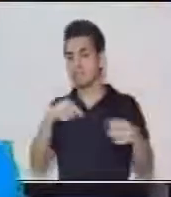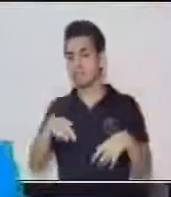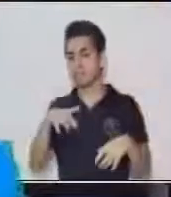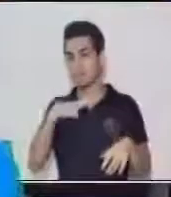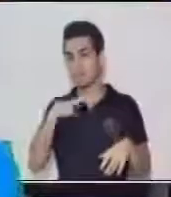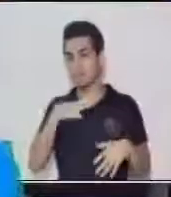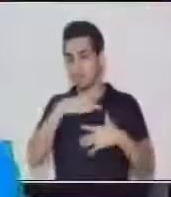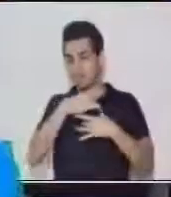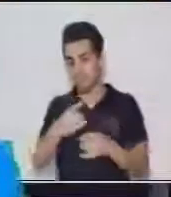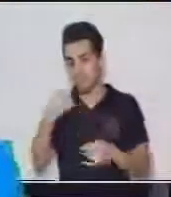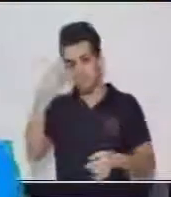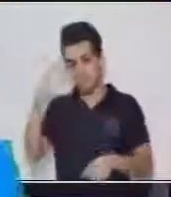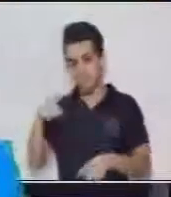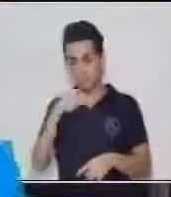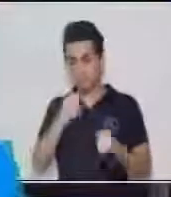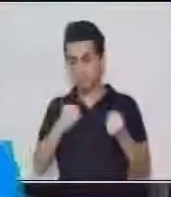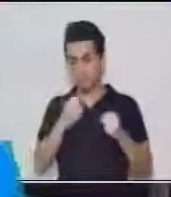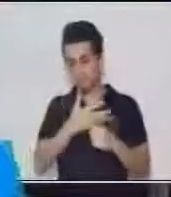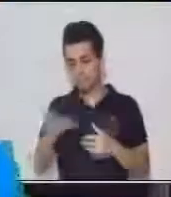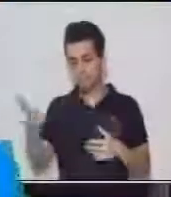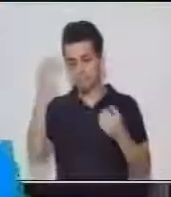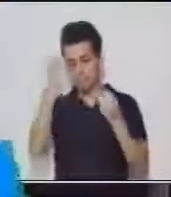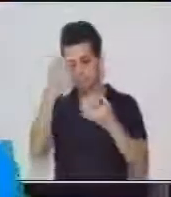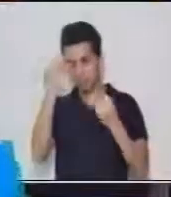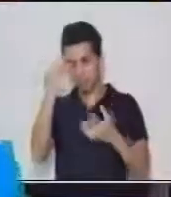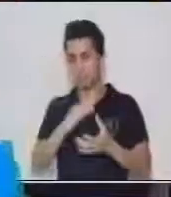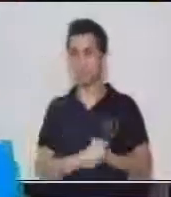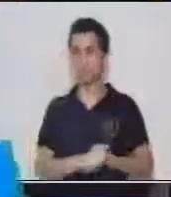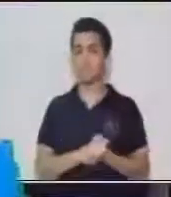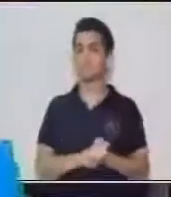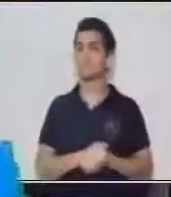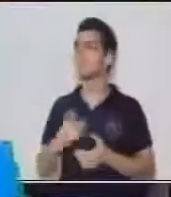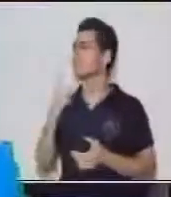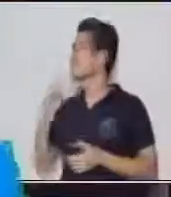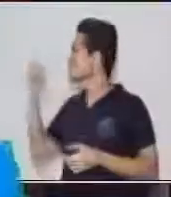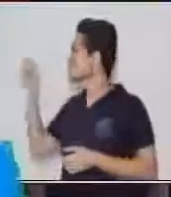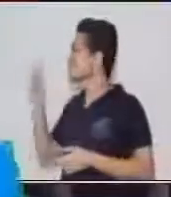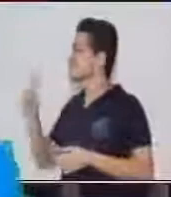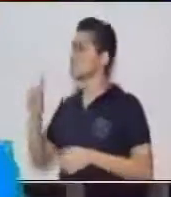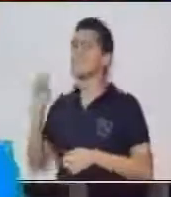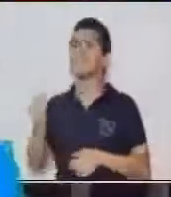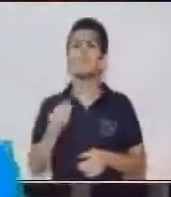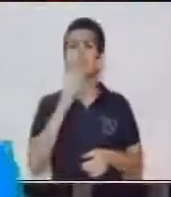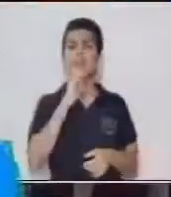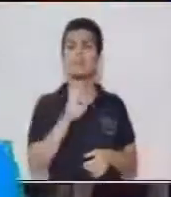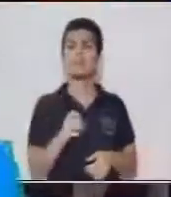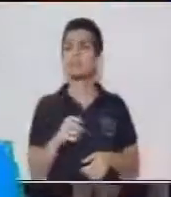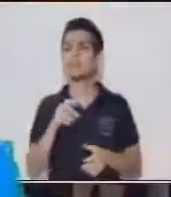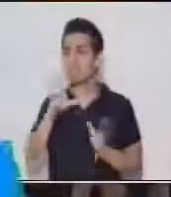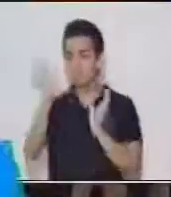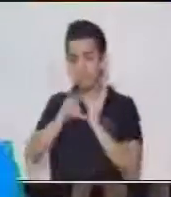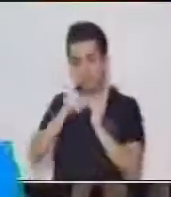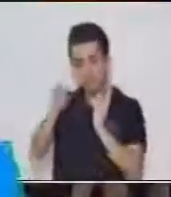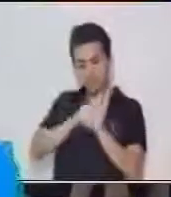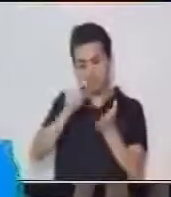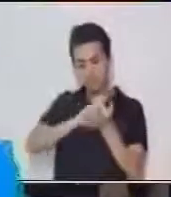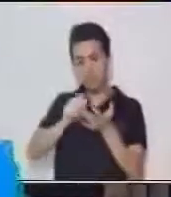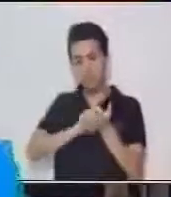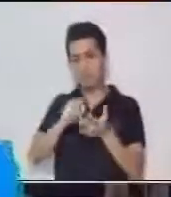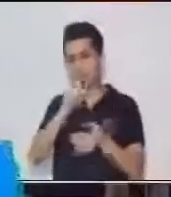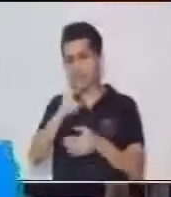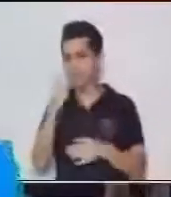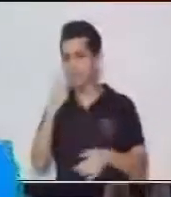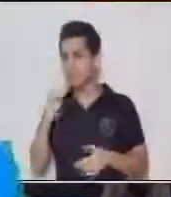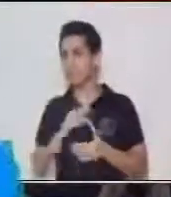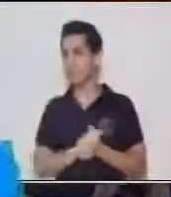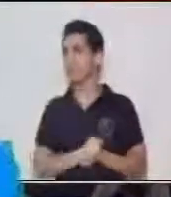interesados para desarrollar e informarnos. ¿Qué nos dice que es la toma de notas? Quiero que ustedes ahí vean que